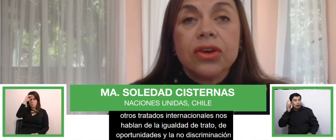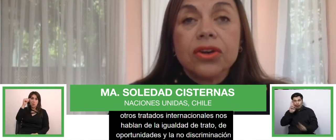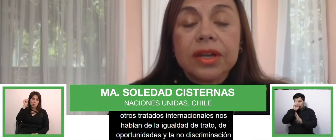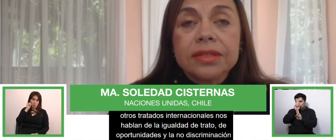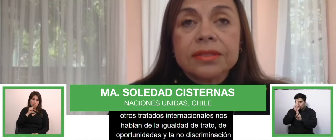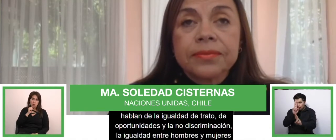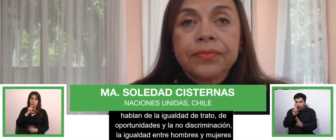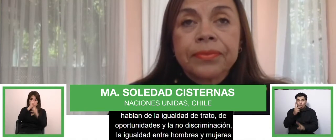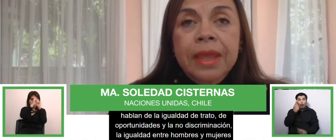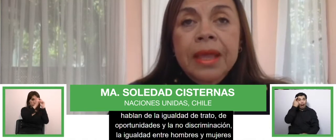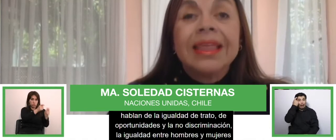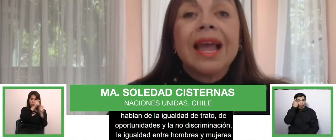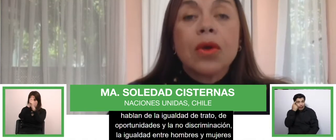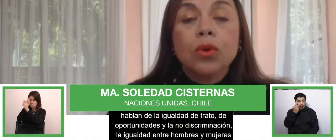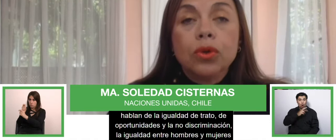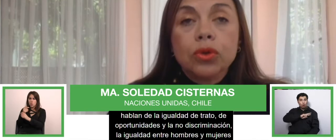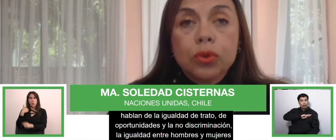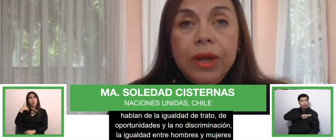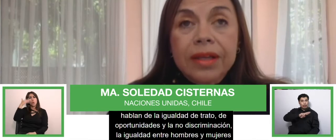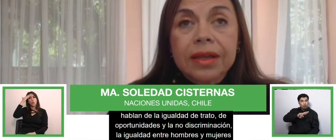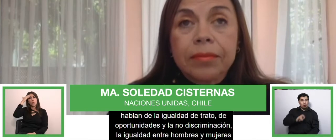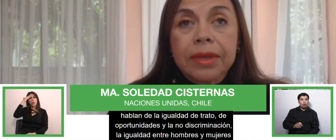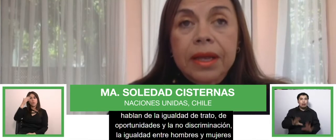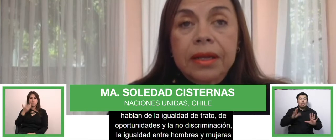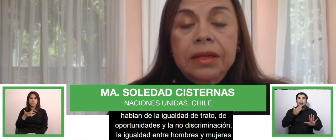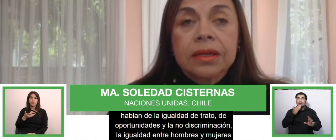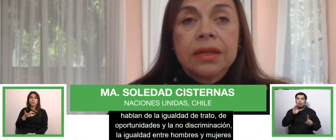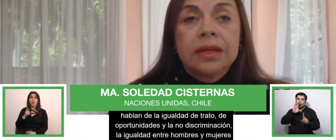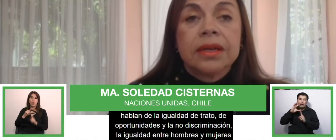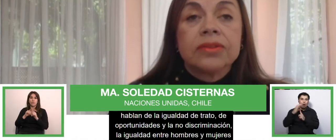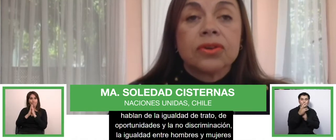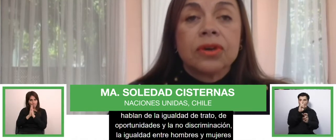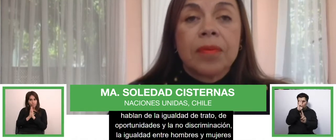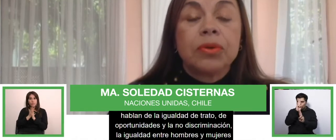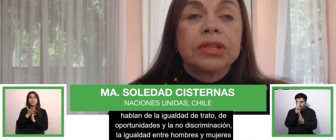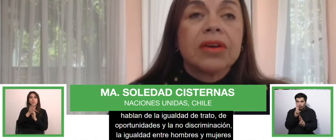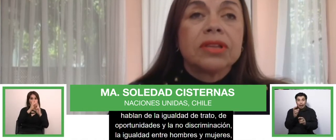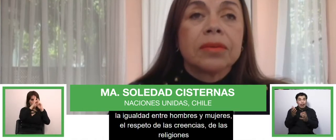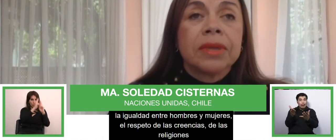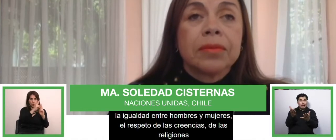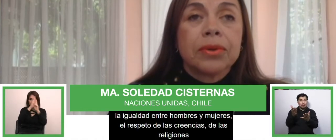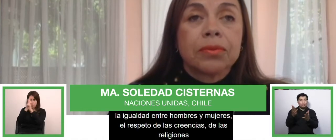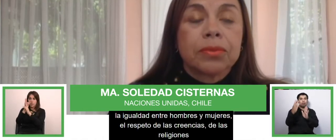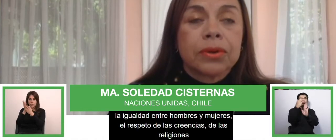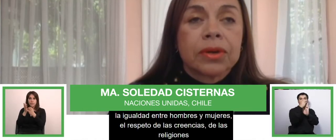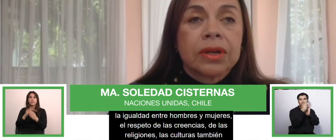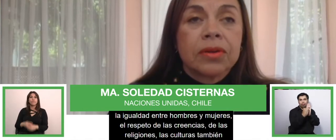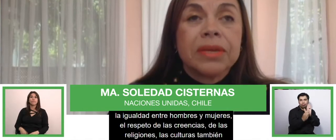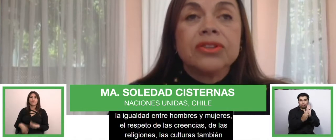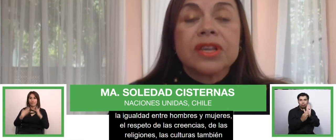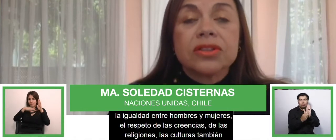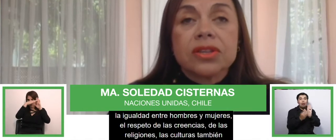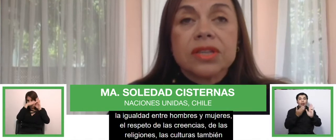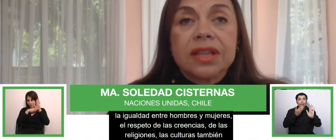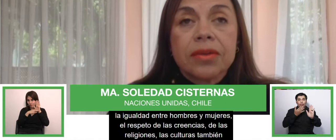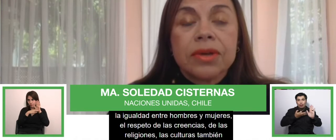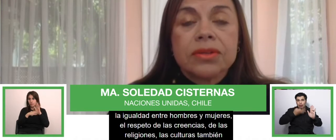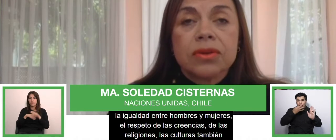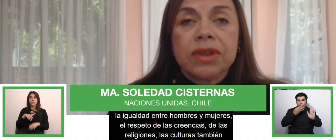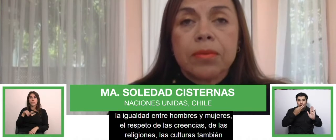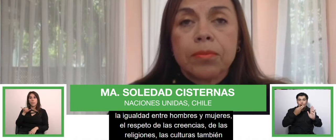las religiones, de las culturas también. Esto ha aportado también por el convenio